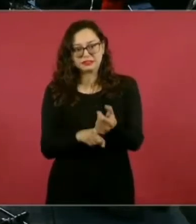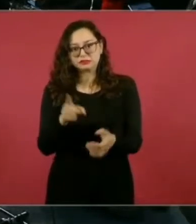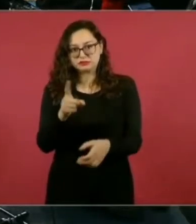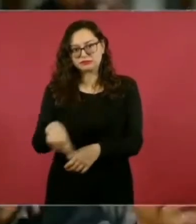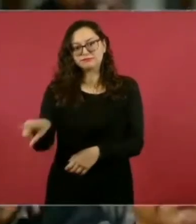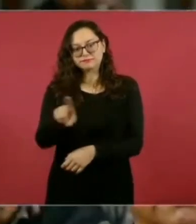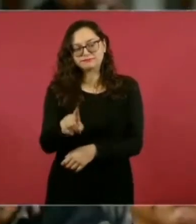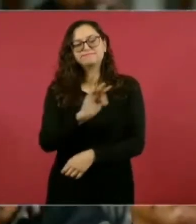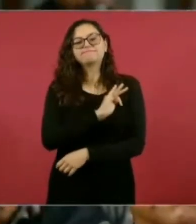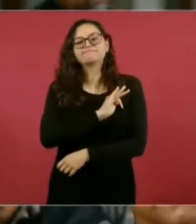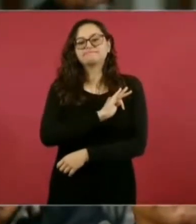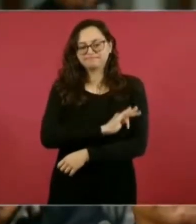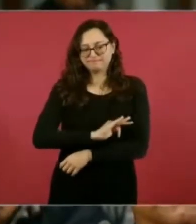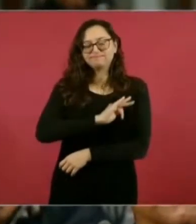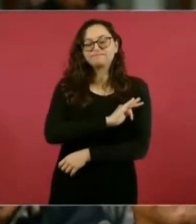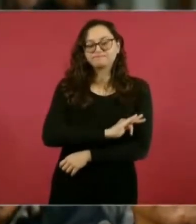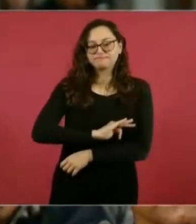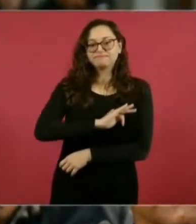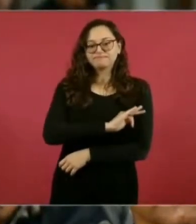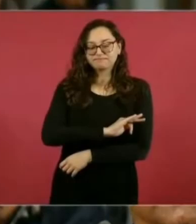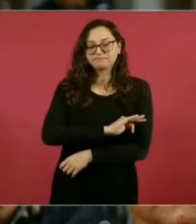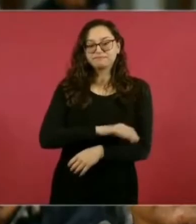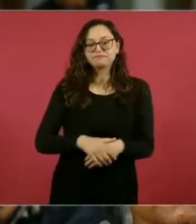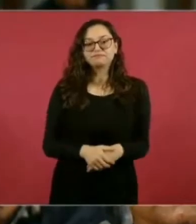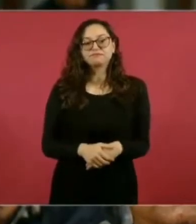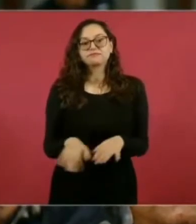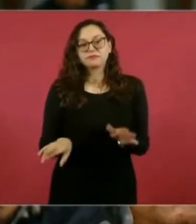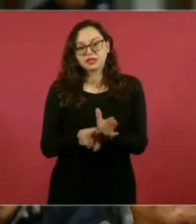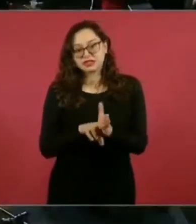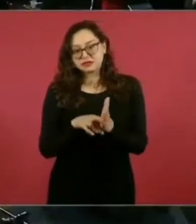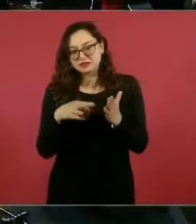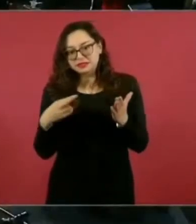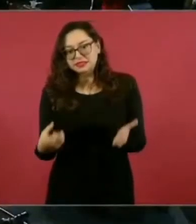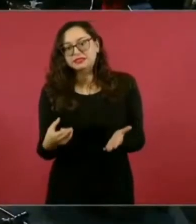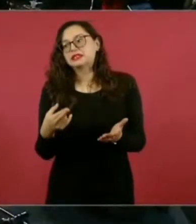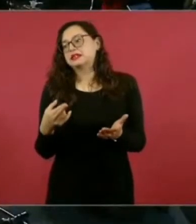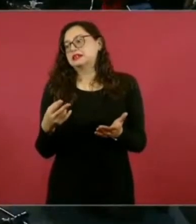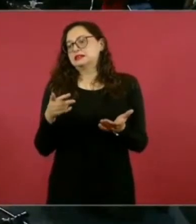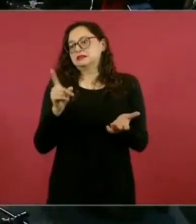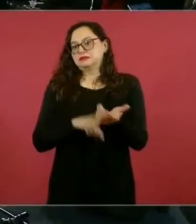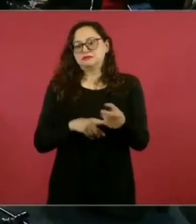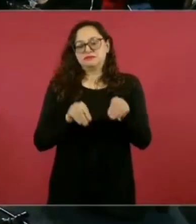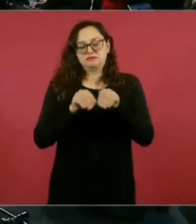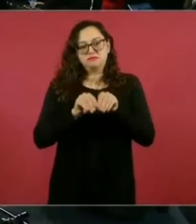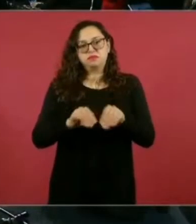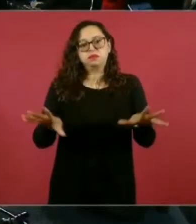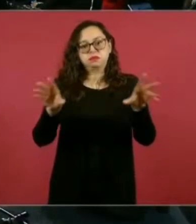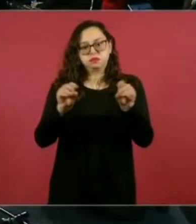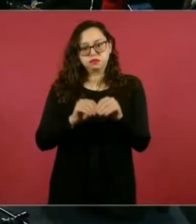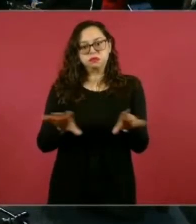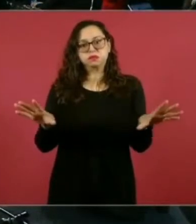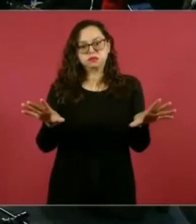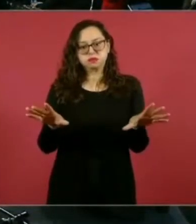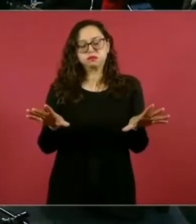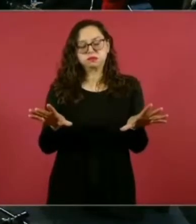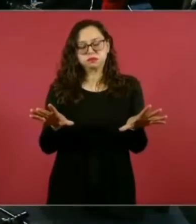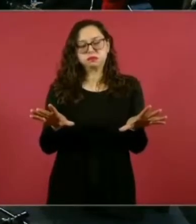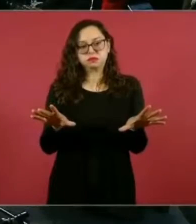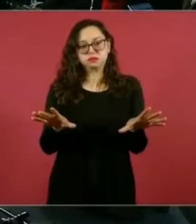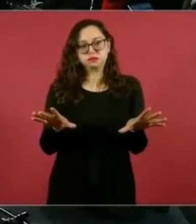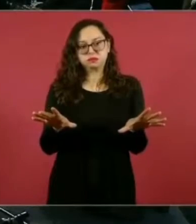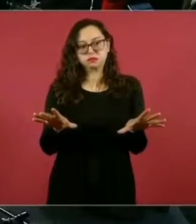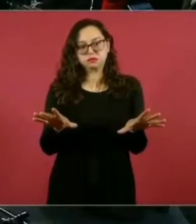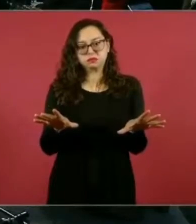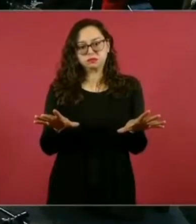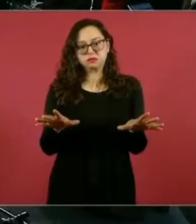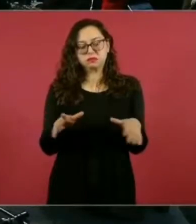revista, medio que inició nuestro